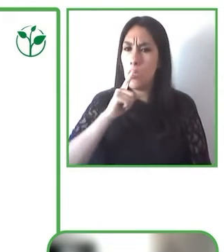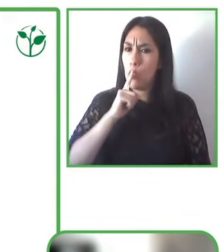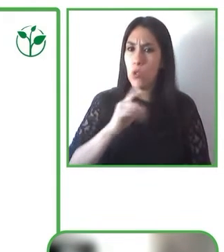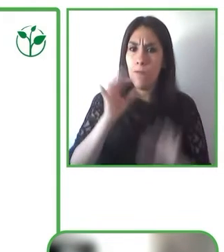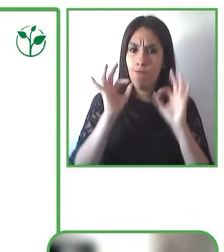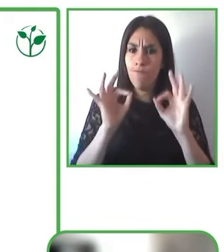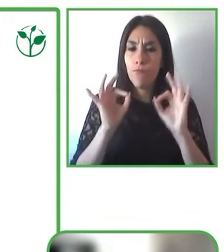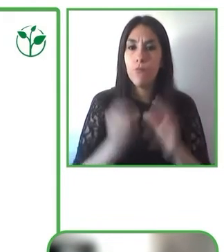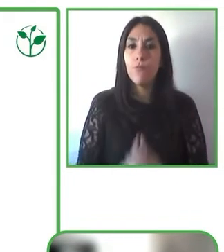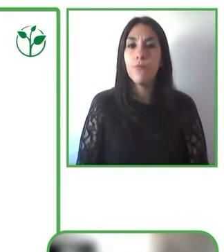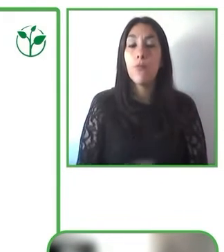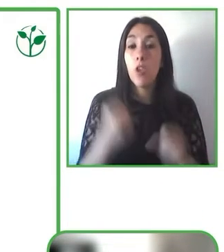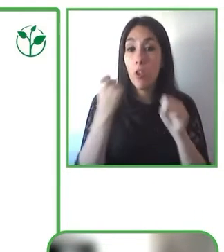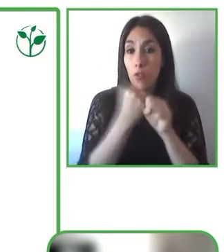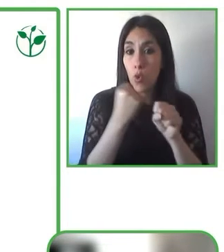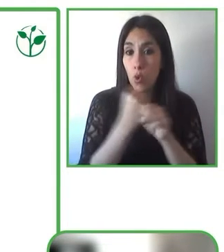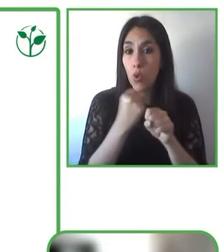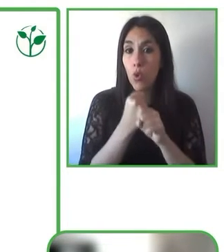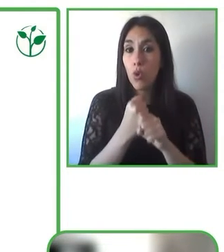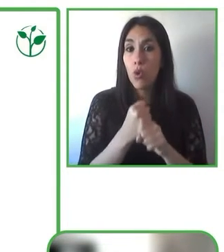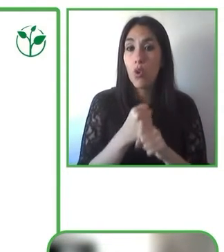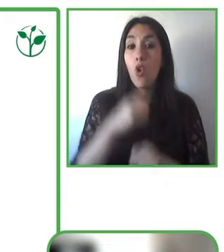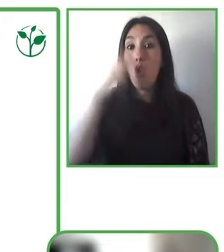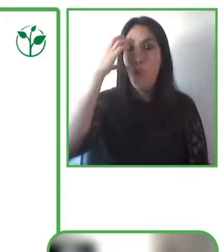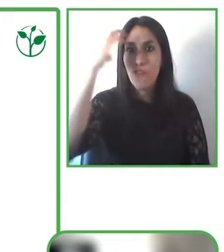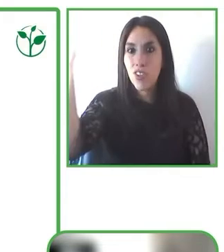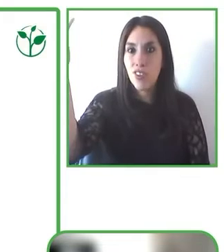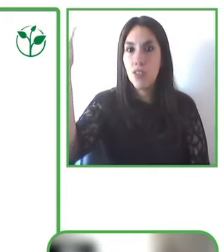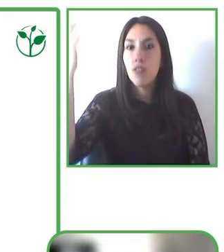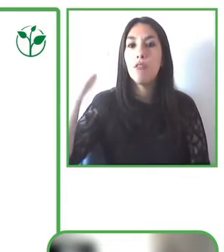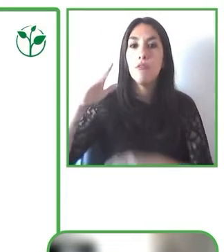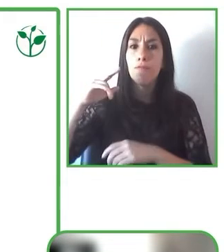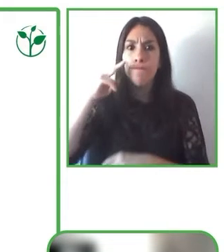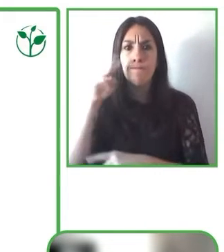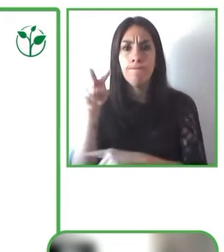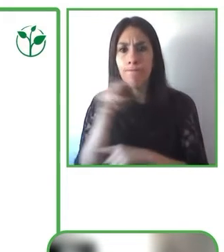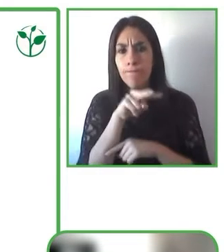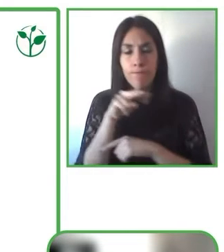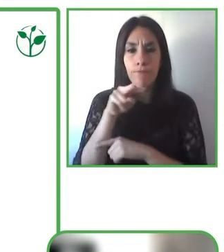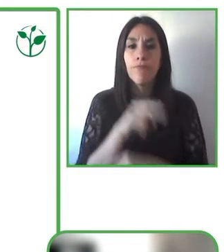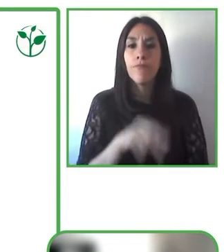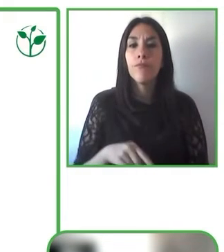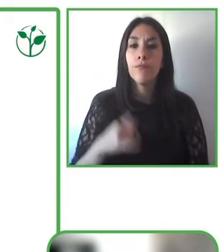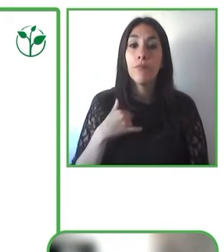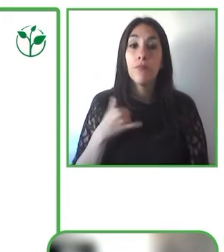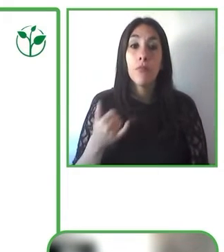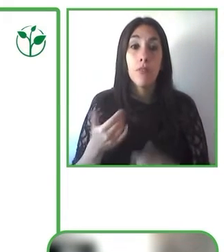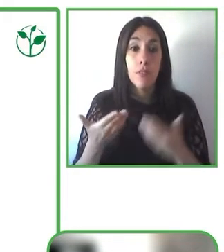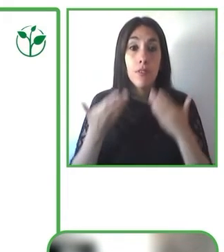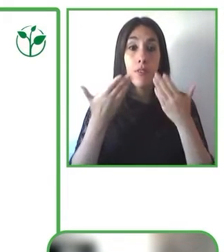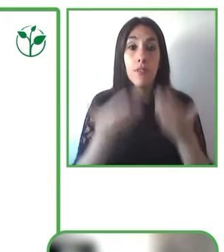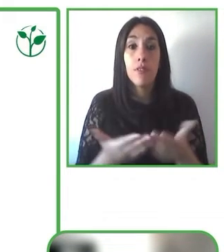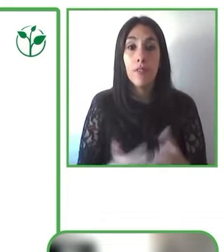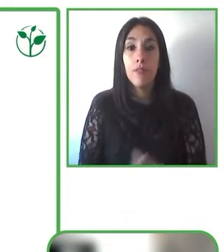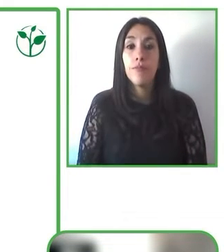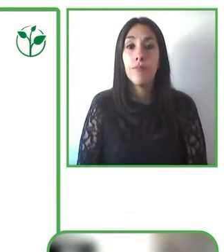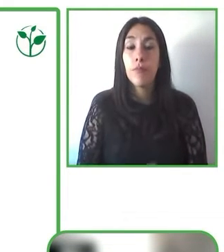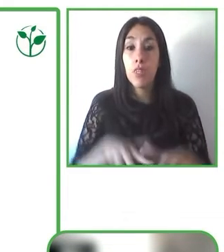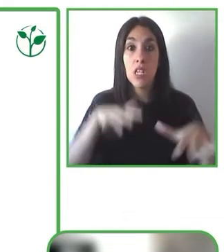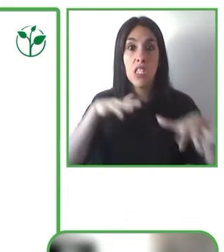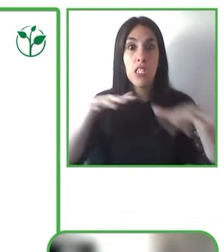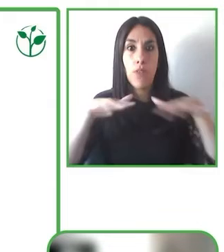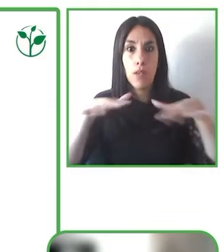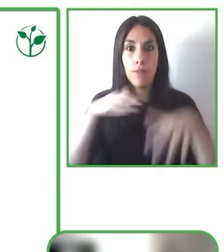reguladores, los proveedores de servicios de telecomunicación, los vendedores,